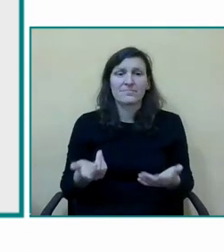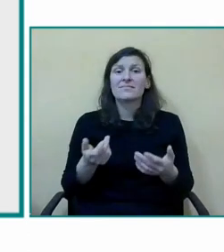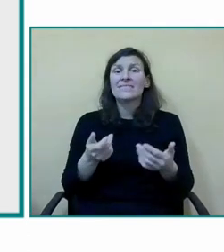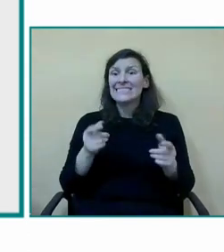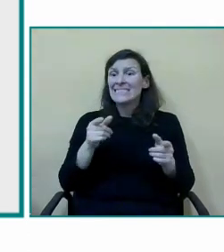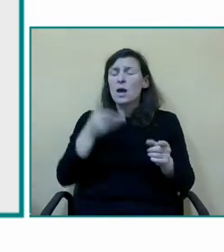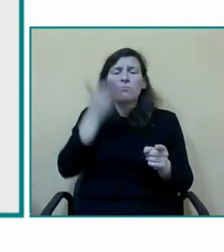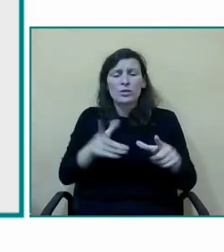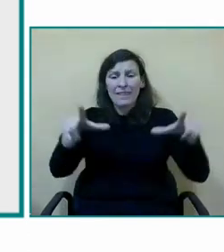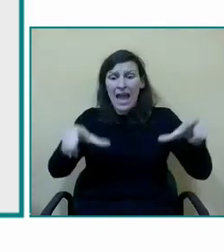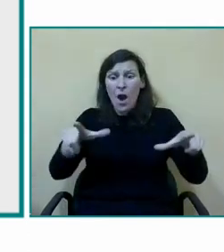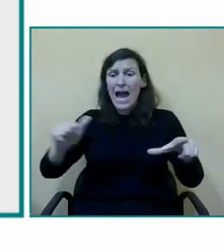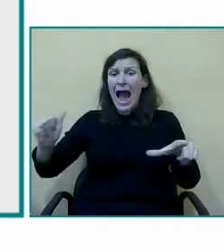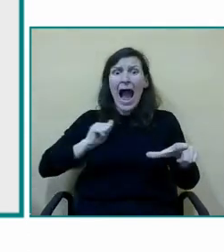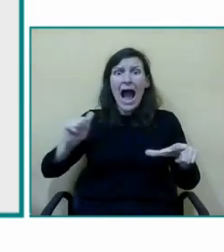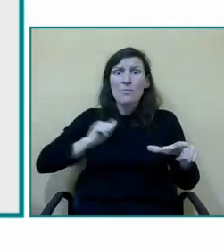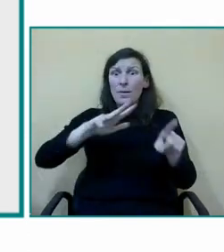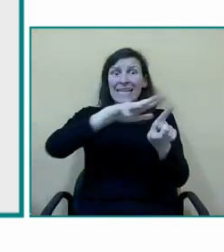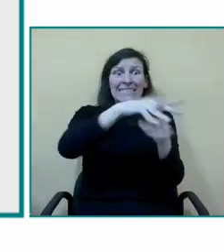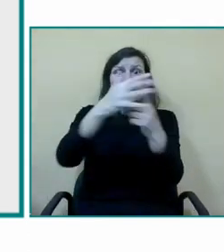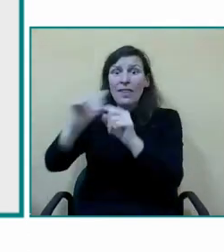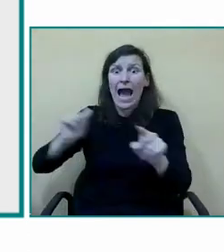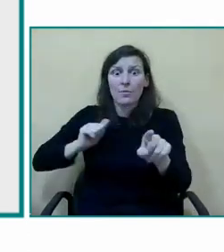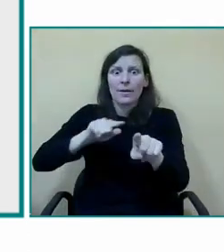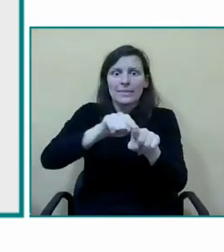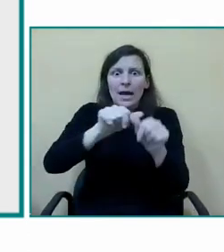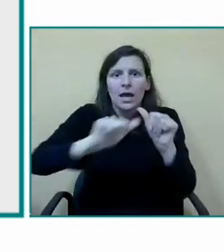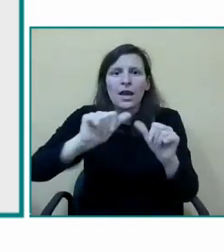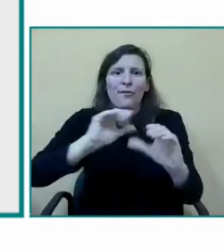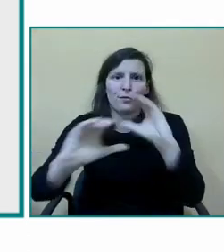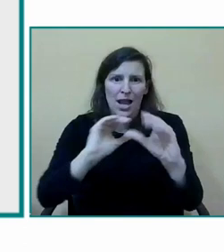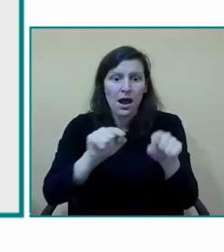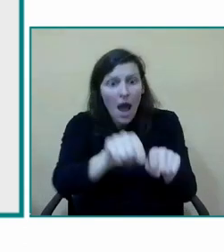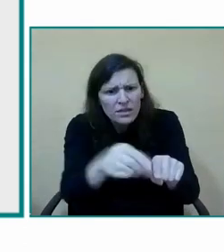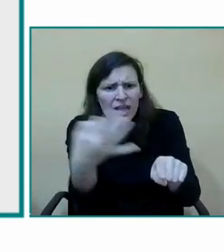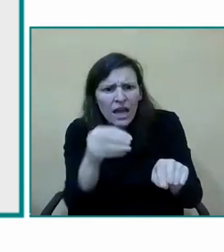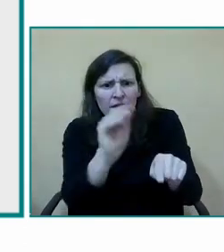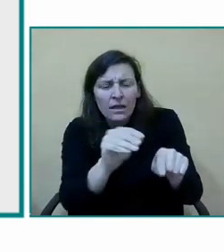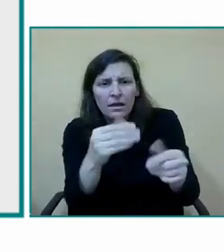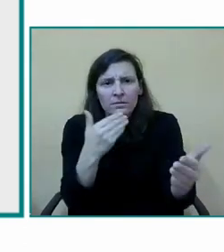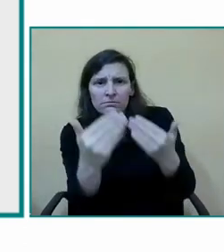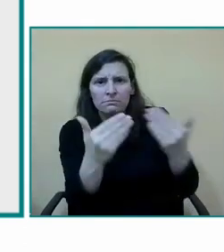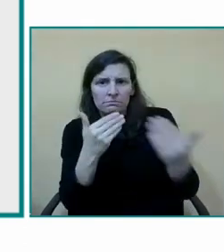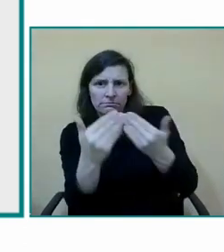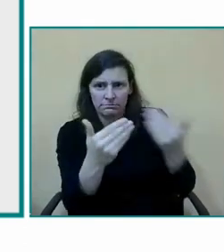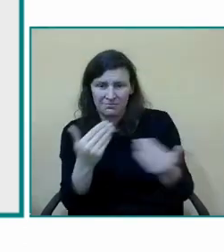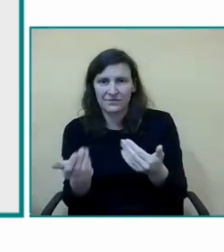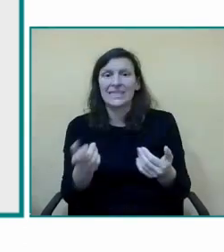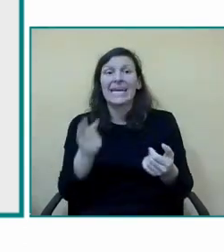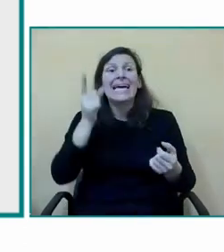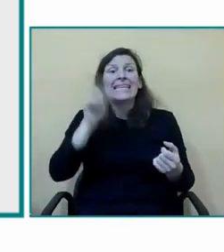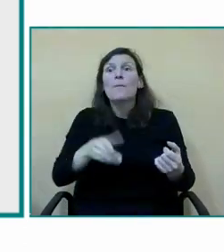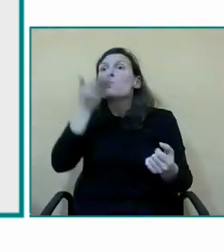lingüístico y comunicativo asegurarnos sobre todo y en primer lugar del contacto visual por ejemplo